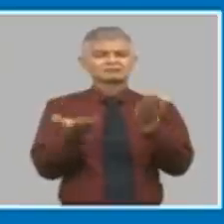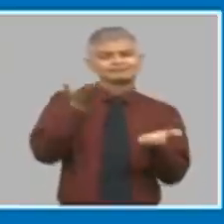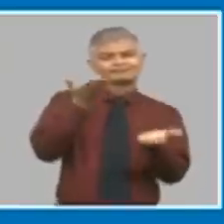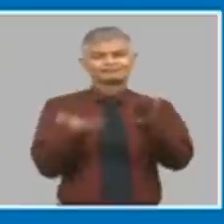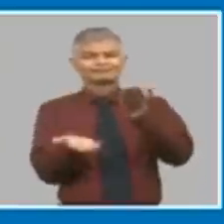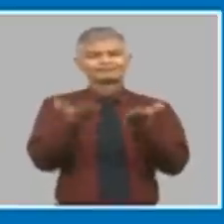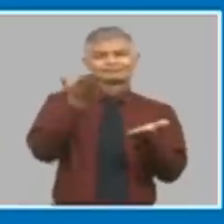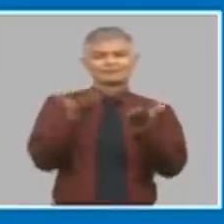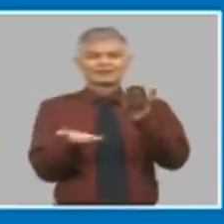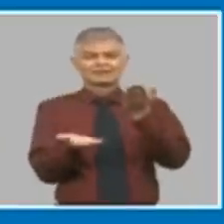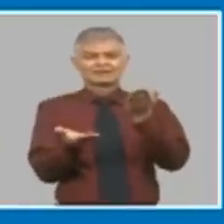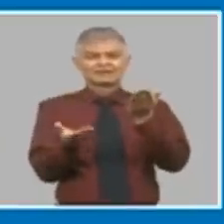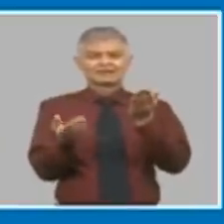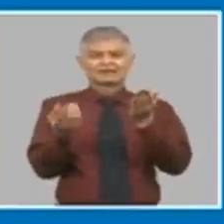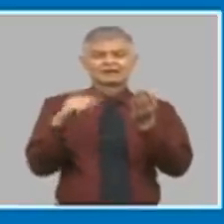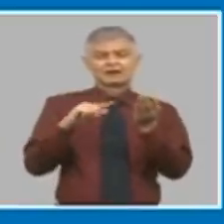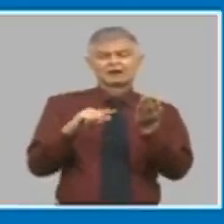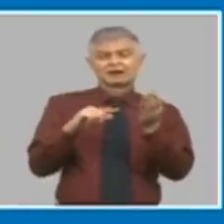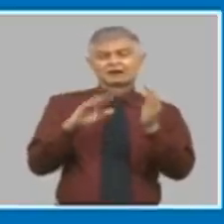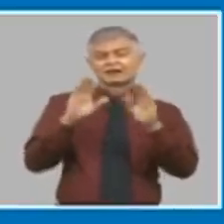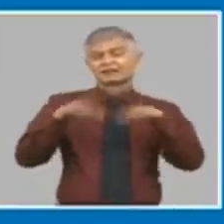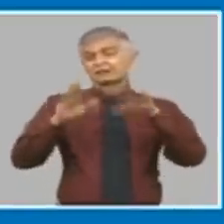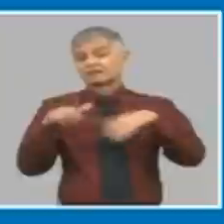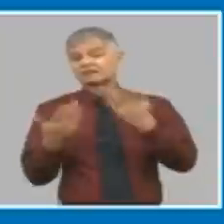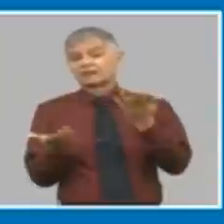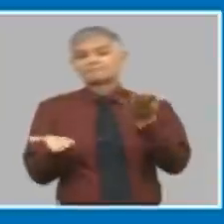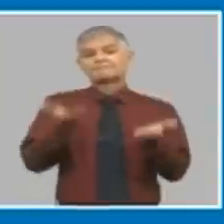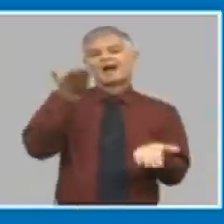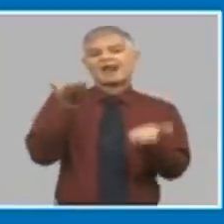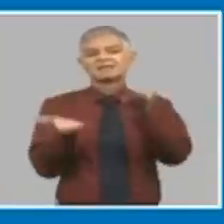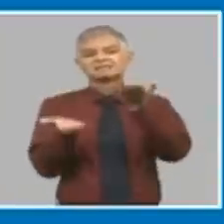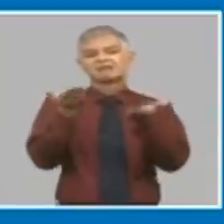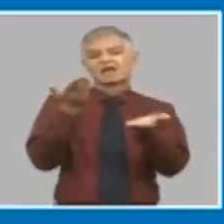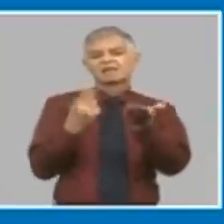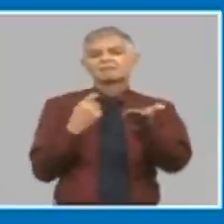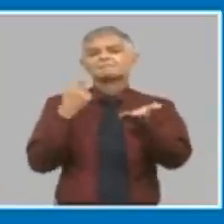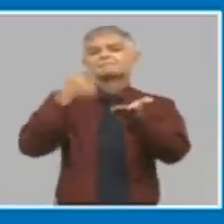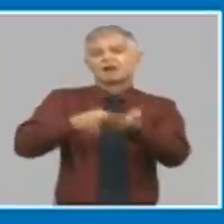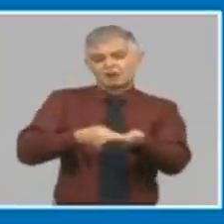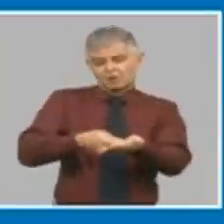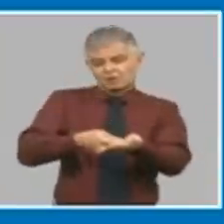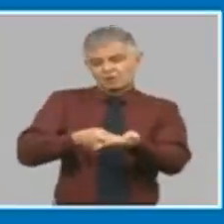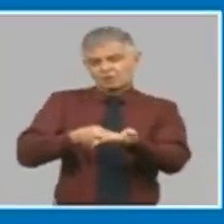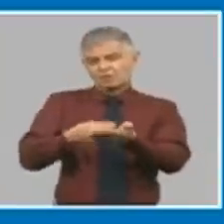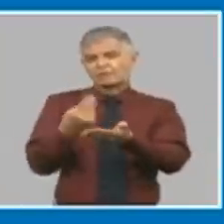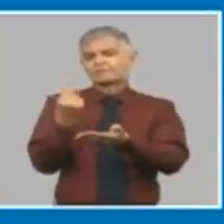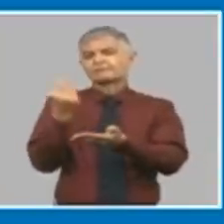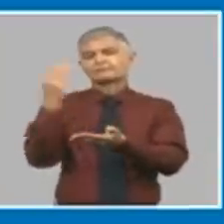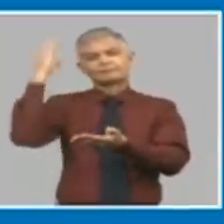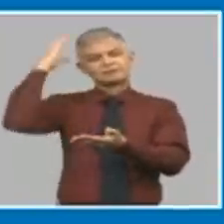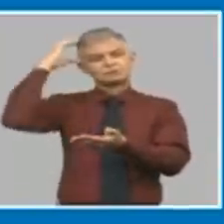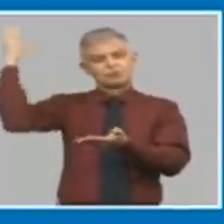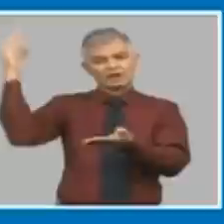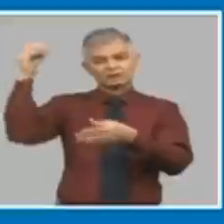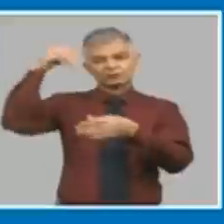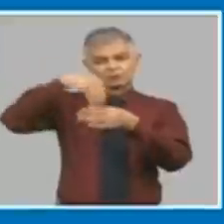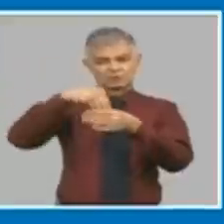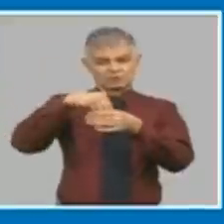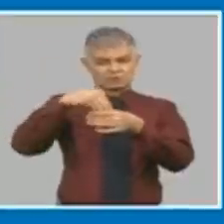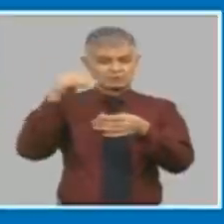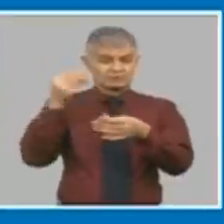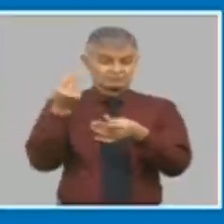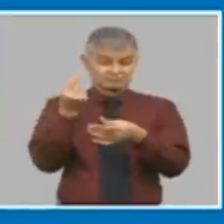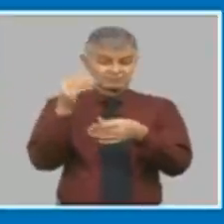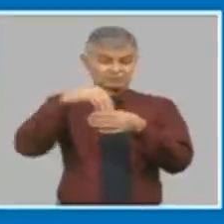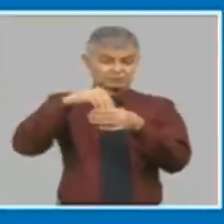tenemos una balance de pago con un déficit importante y tenemos un presupuesto del Estado que por diferentes razones en los últimos años